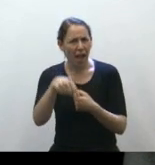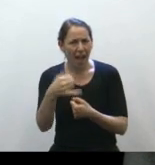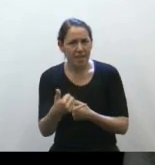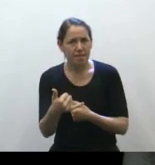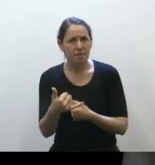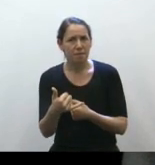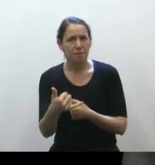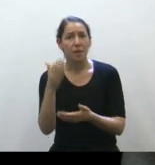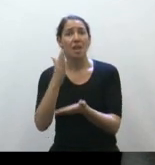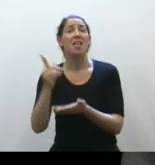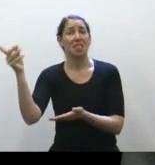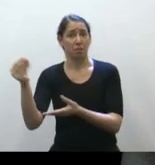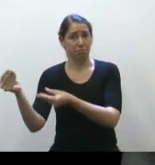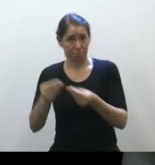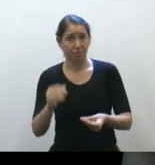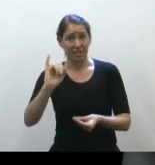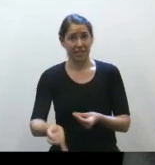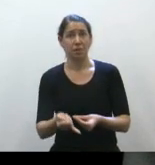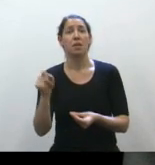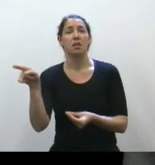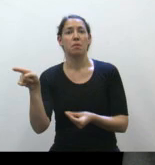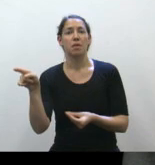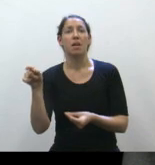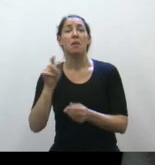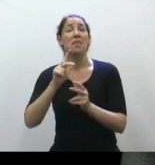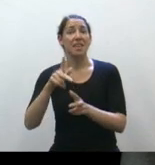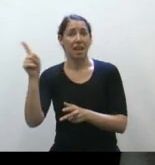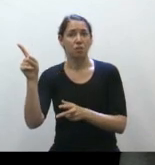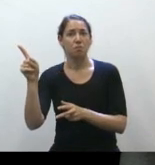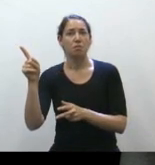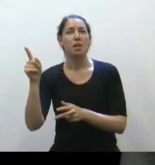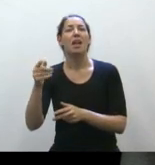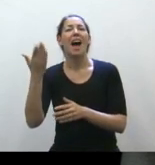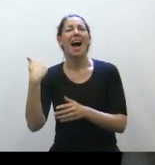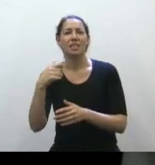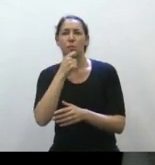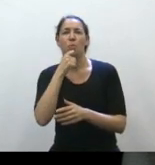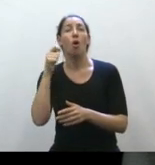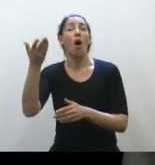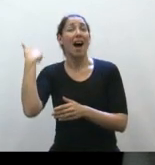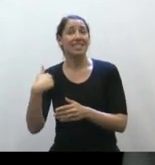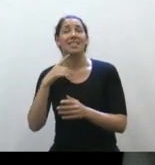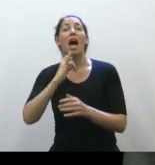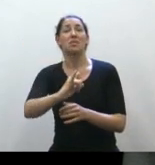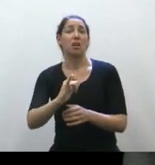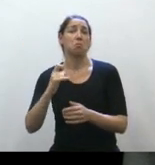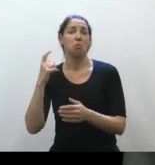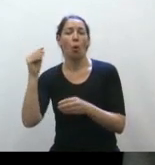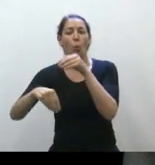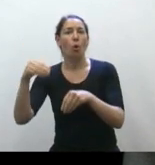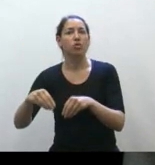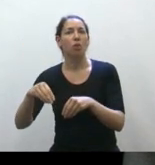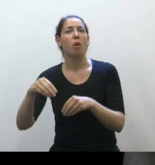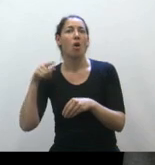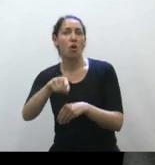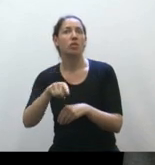Tiene media sanción de la Cámara de Diputados porque dos diputados que dijeron que iban a votar el día antes de una manera, votaron de la contraria. Si no, no